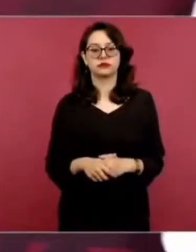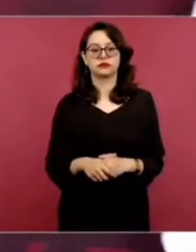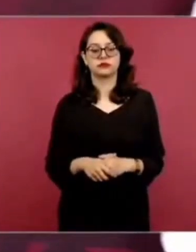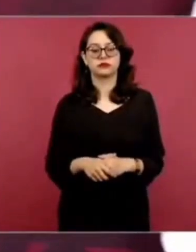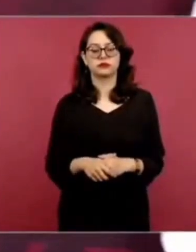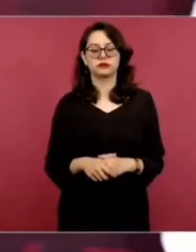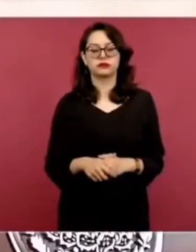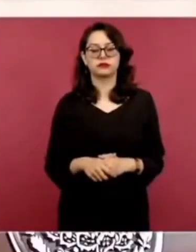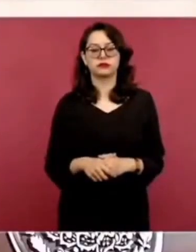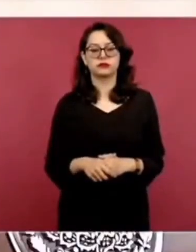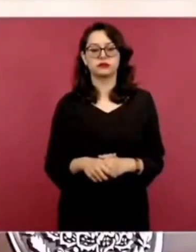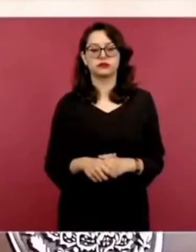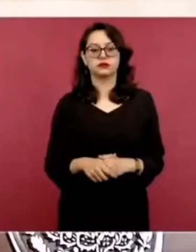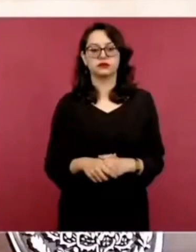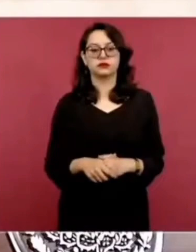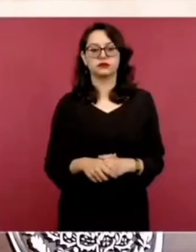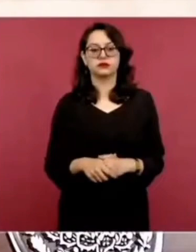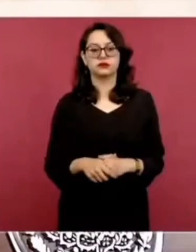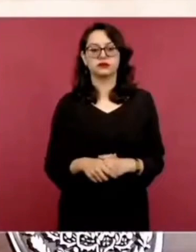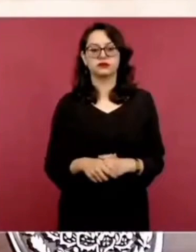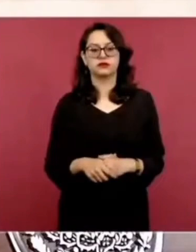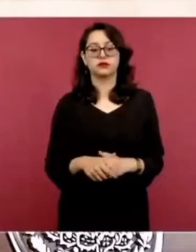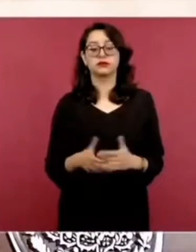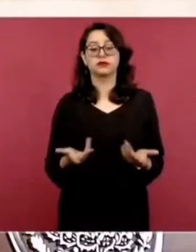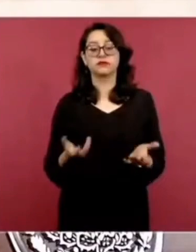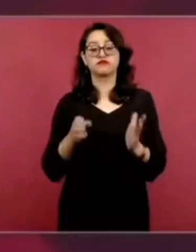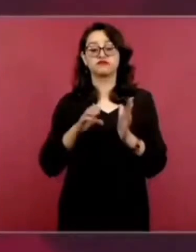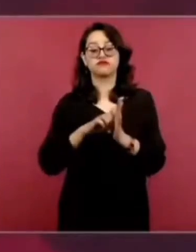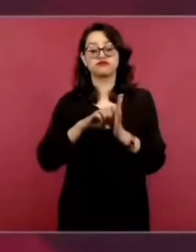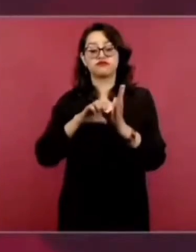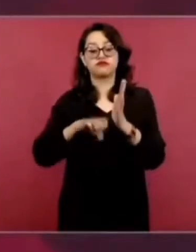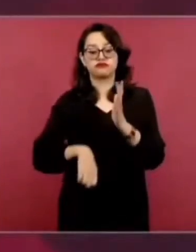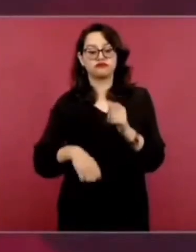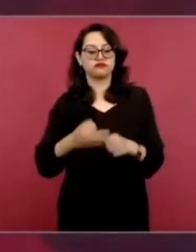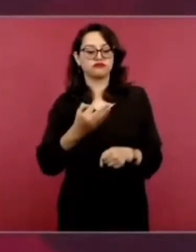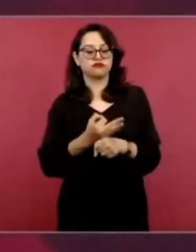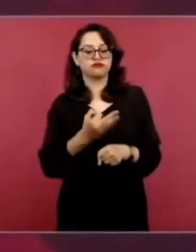construyó supuestamente sin